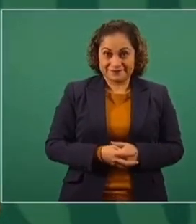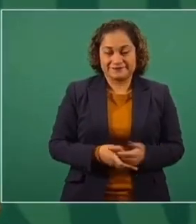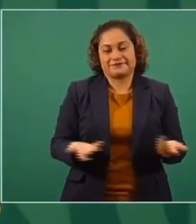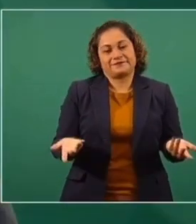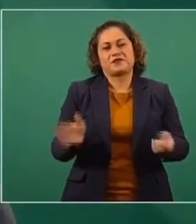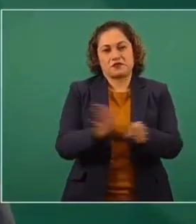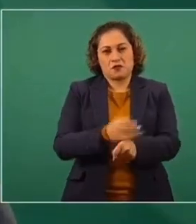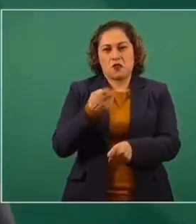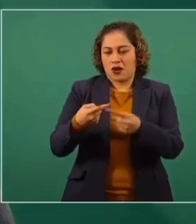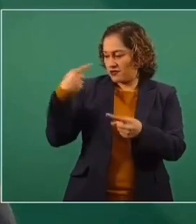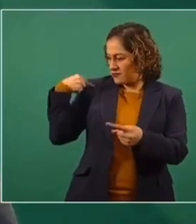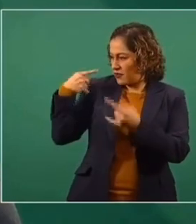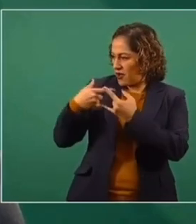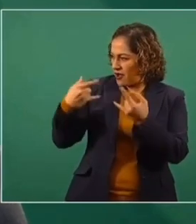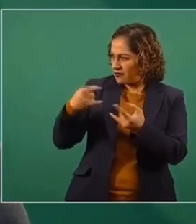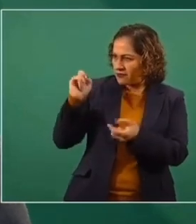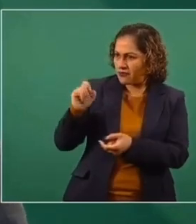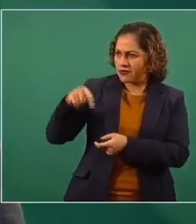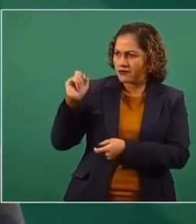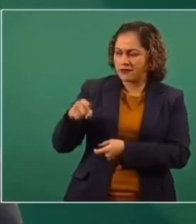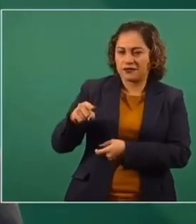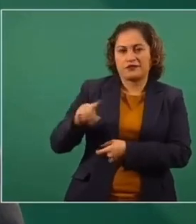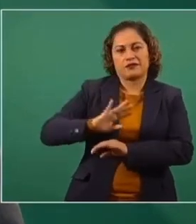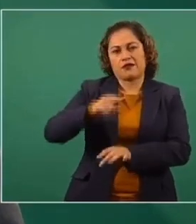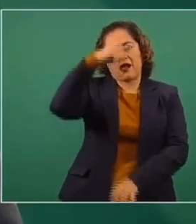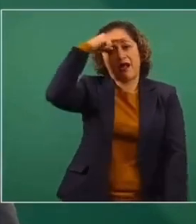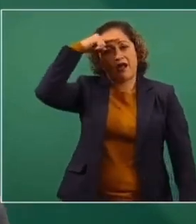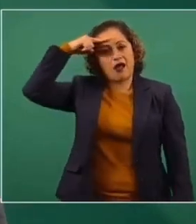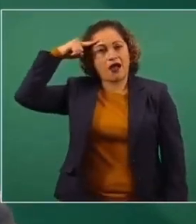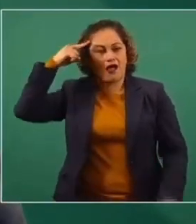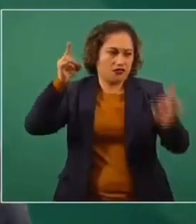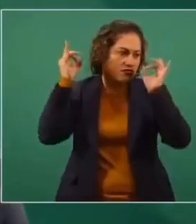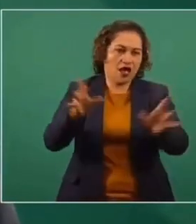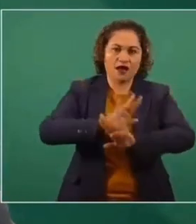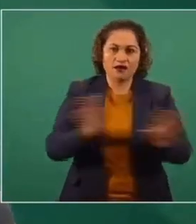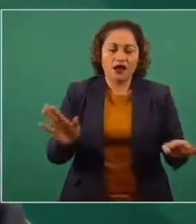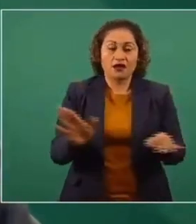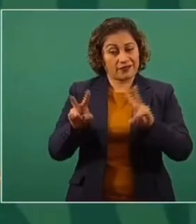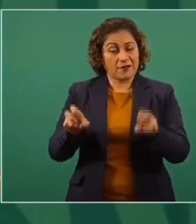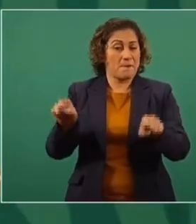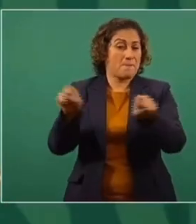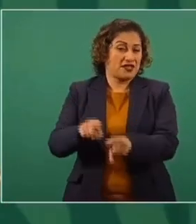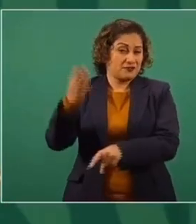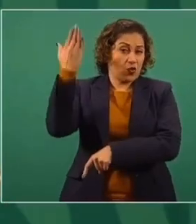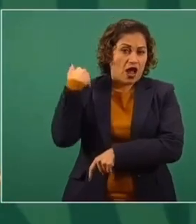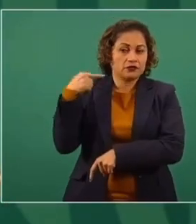Entonces, ya, como dicen algunos, Ya suele. ¿Por qué van a hacer una campaña?